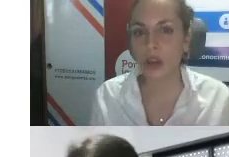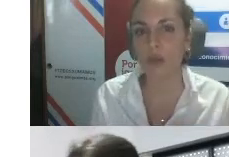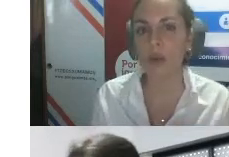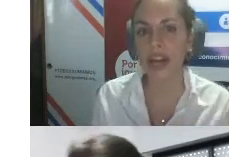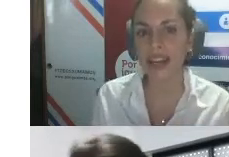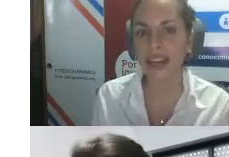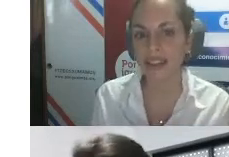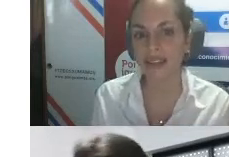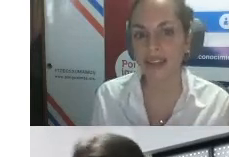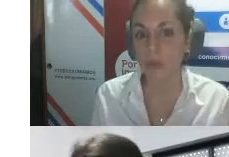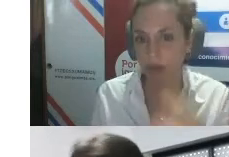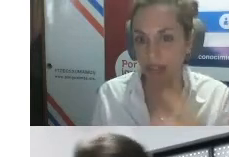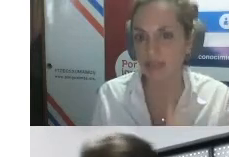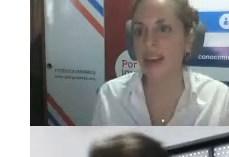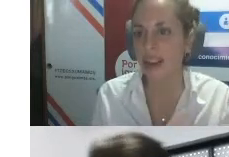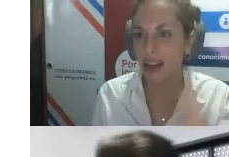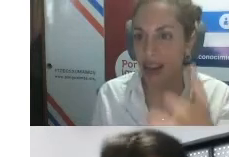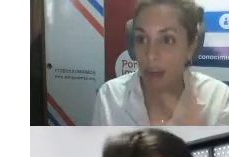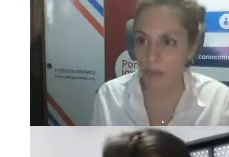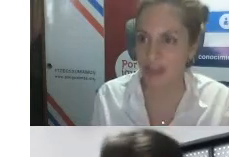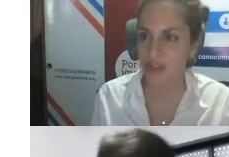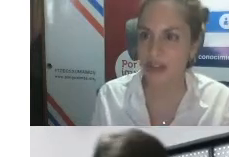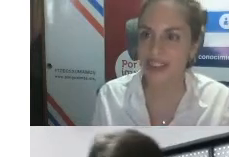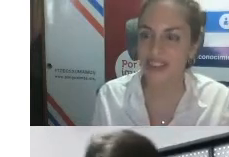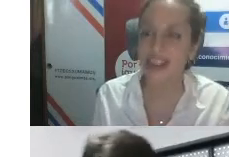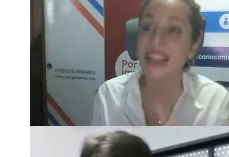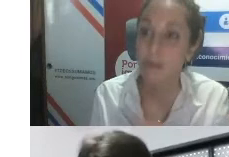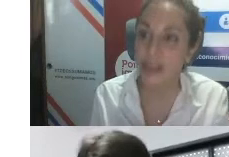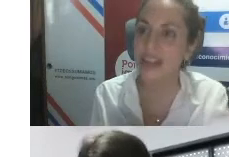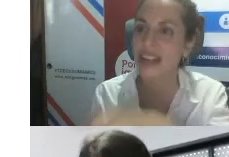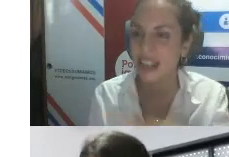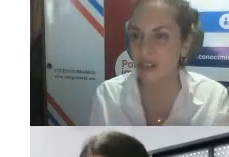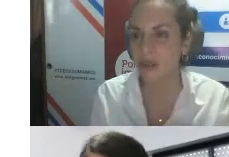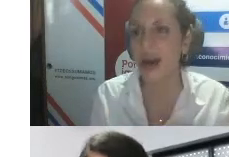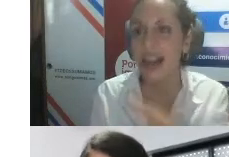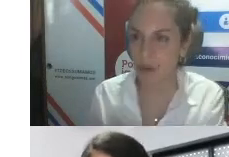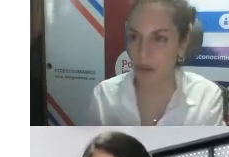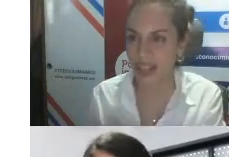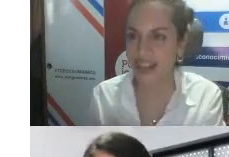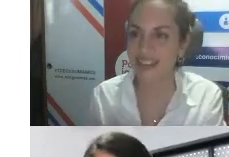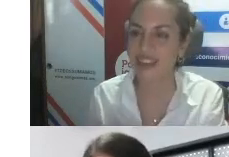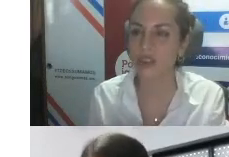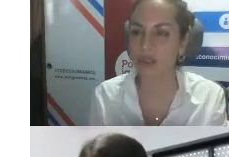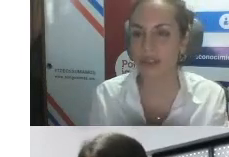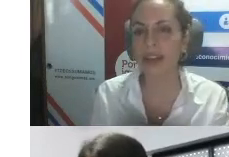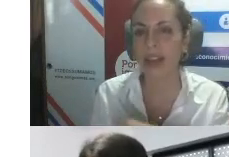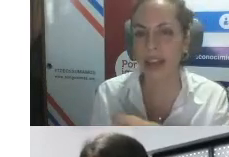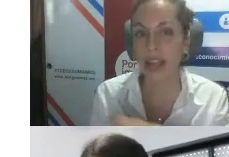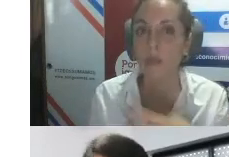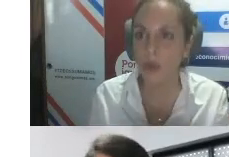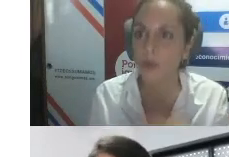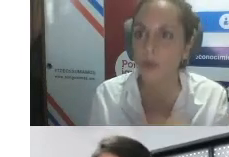lo que buscaría es potenciar las personas ¿no? y también en eso a las comunidades entonces